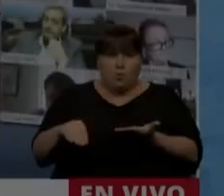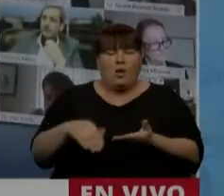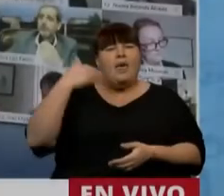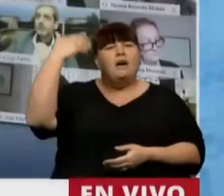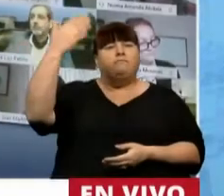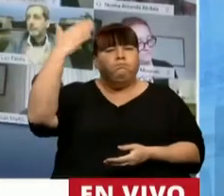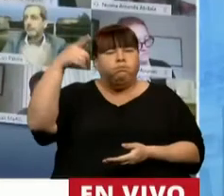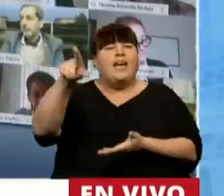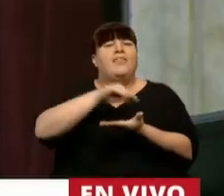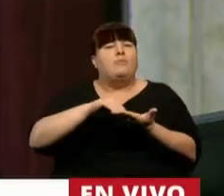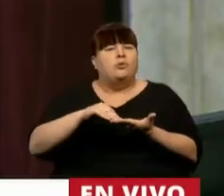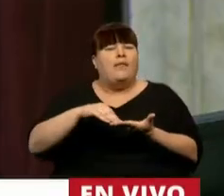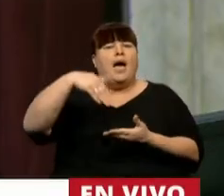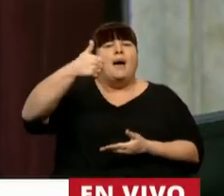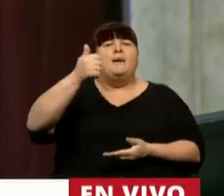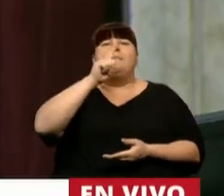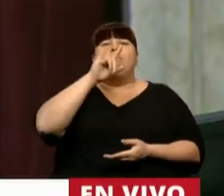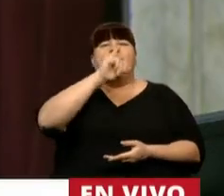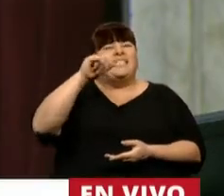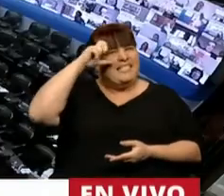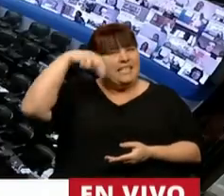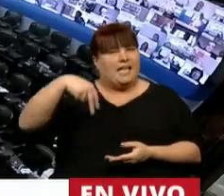Tiene la palabra la diputada Lorena Matzen.